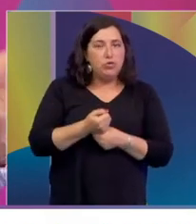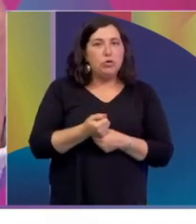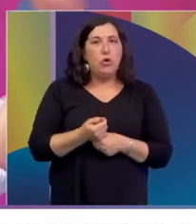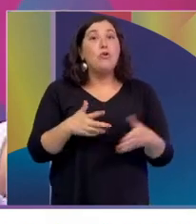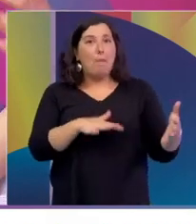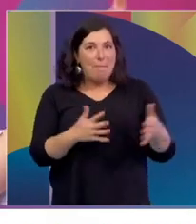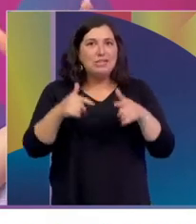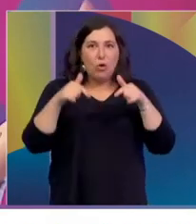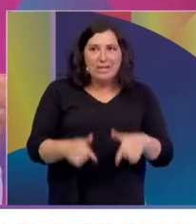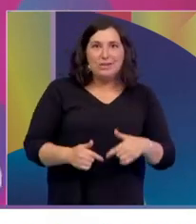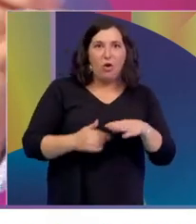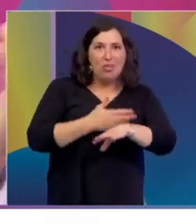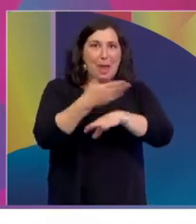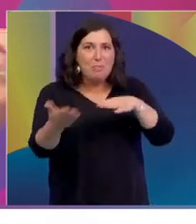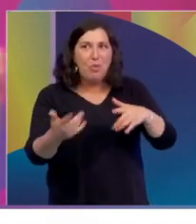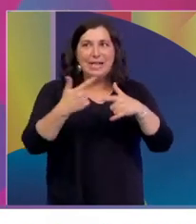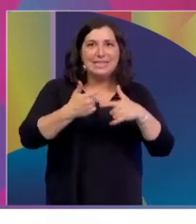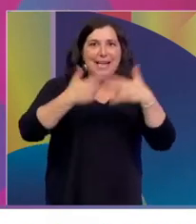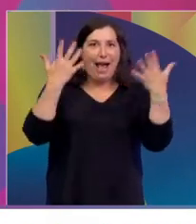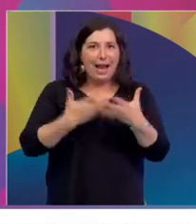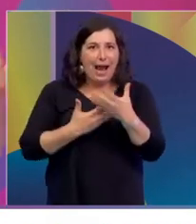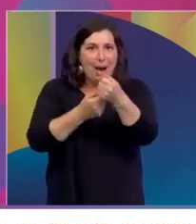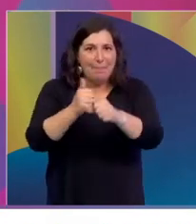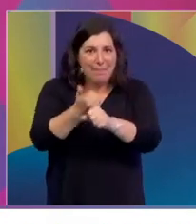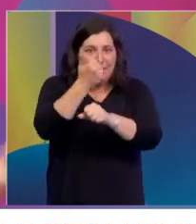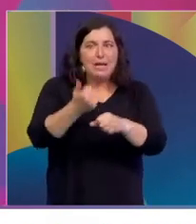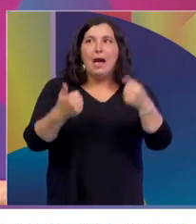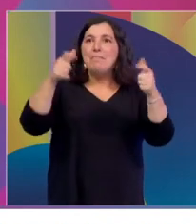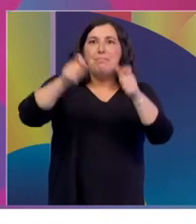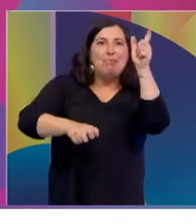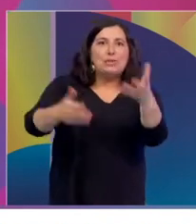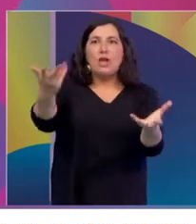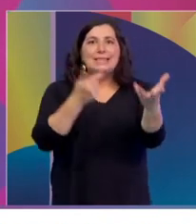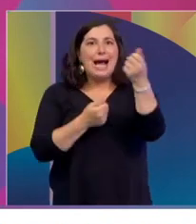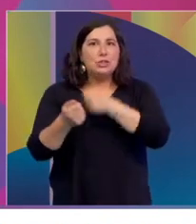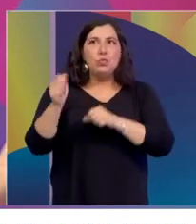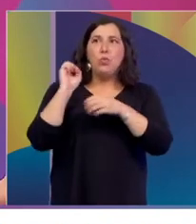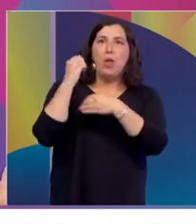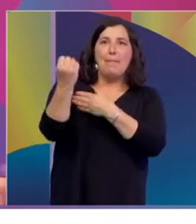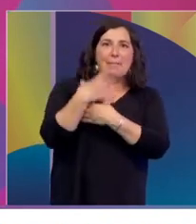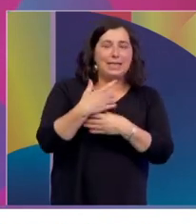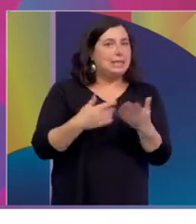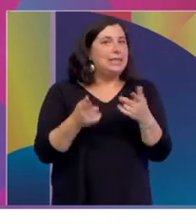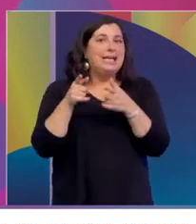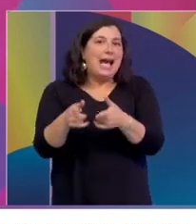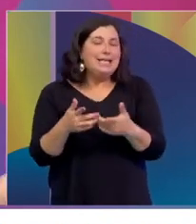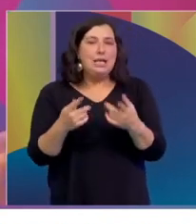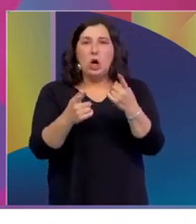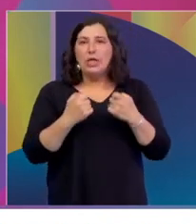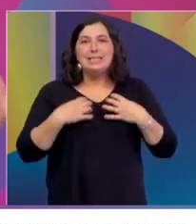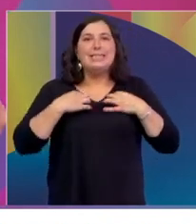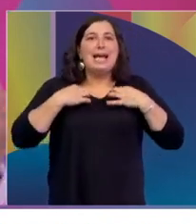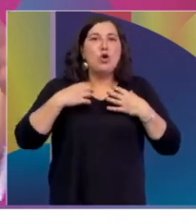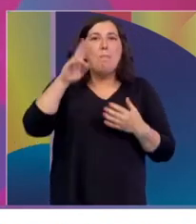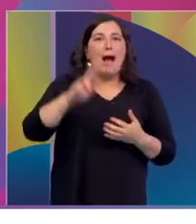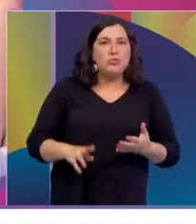-gala, después de ver la gala y ver las historias, mucha gente nos está ayudando, nos está escribiendo y nada, quieren colaborar. Ceralín lo que más necesita en la realidad es ropa, ropa usada, en